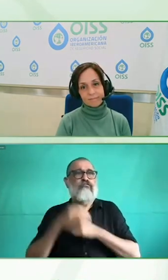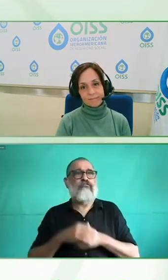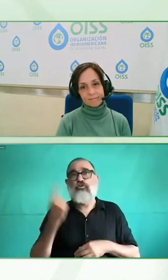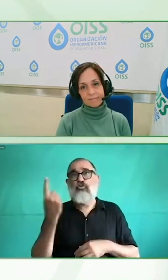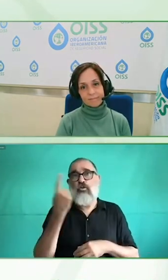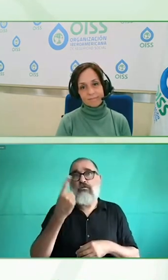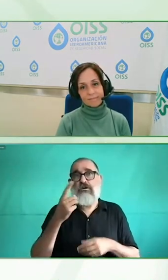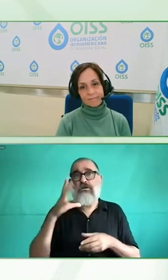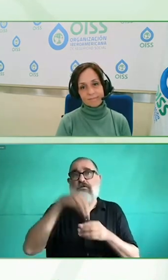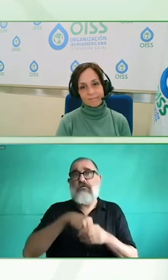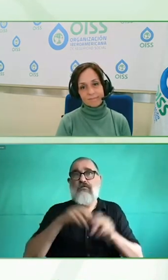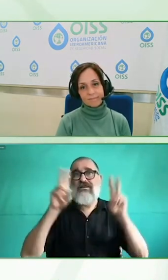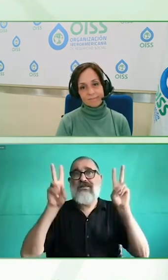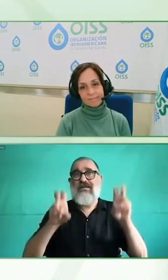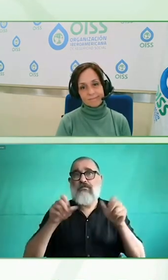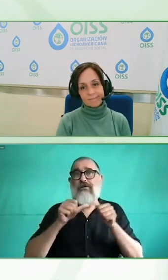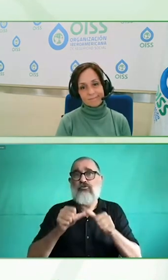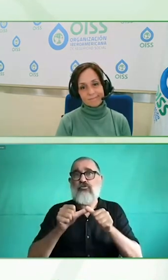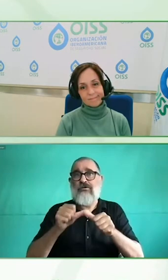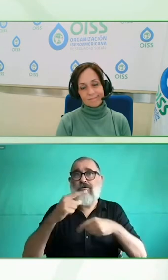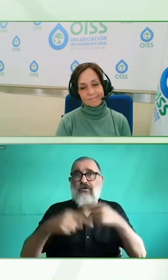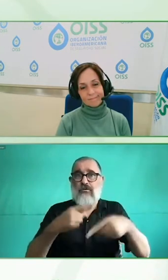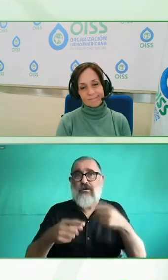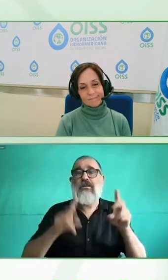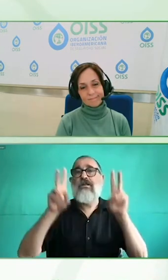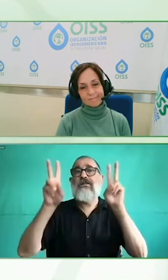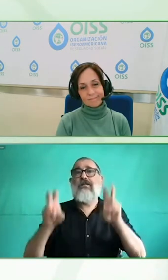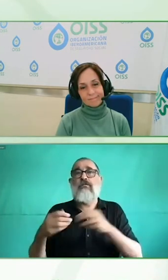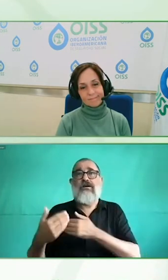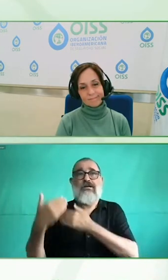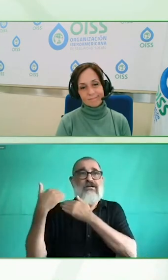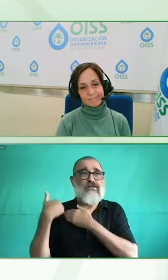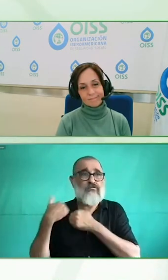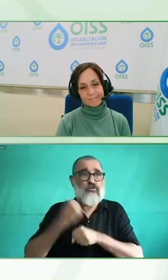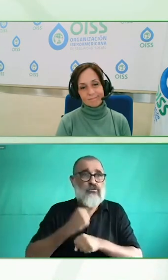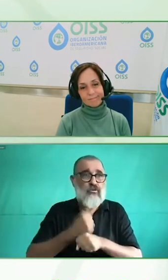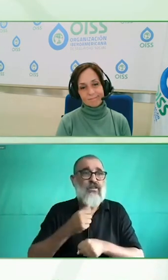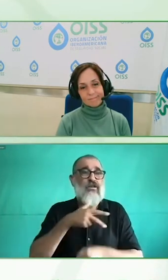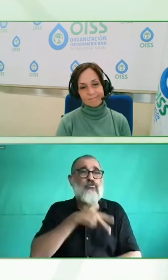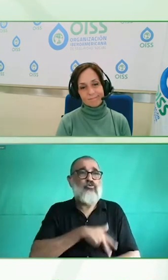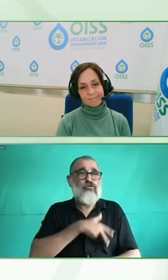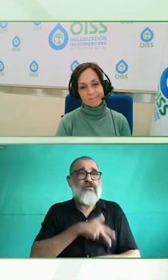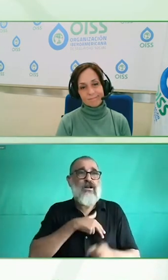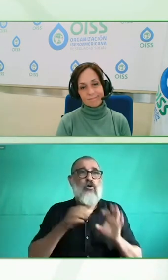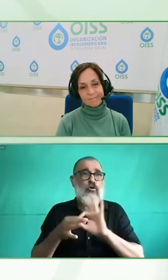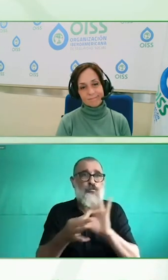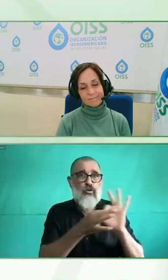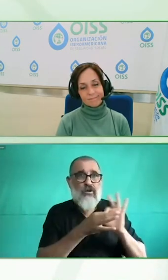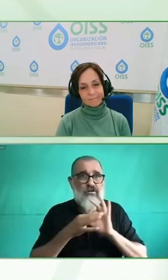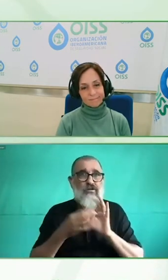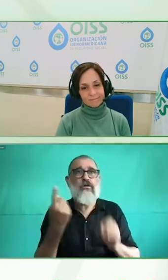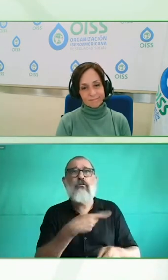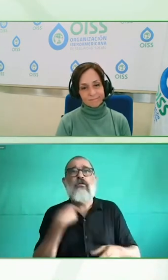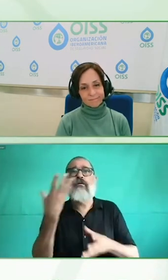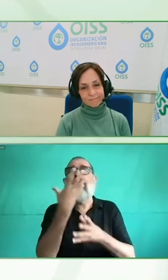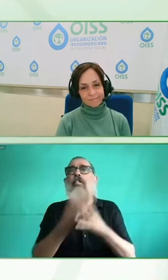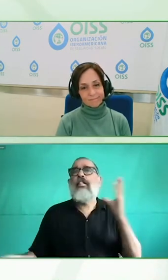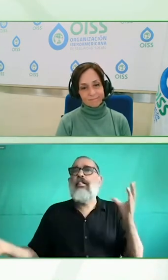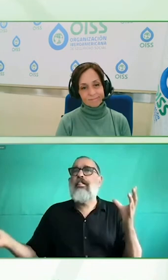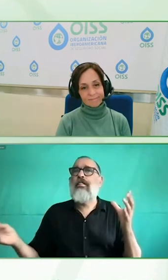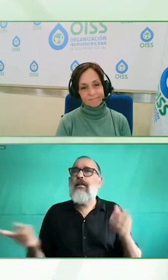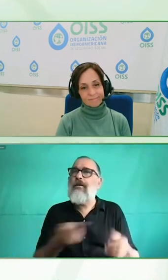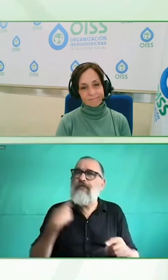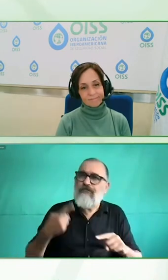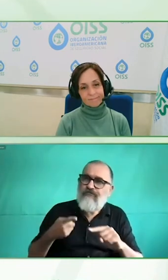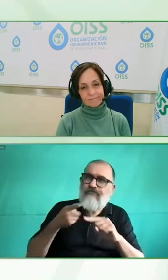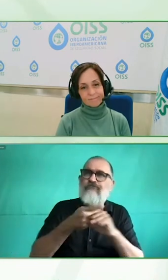muchas realidades y si no super de acuerdo con lo que comentaba César y yo creo que antes es la tecnología lo único